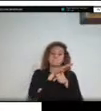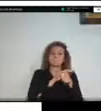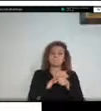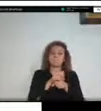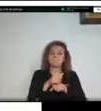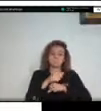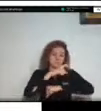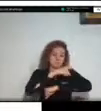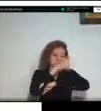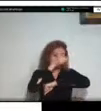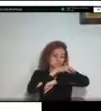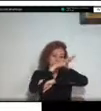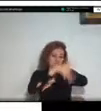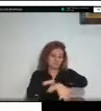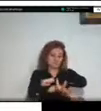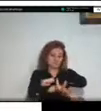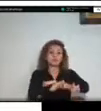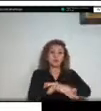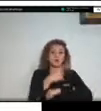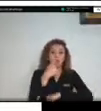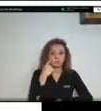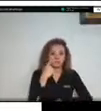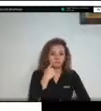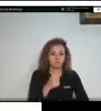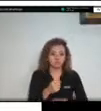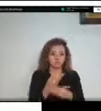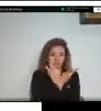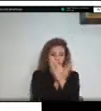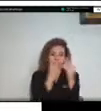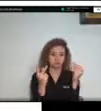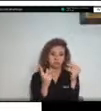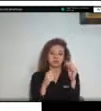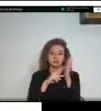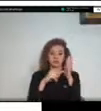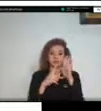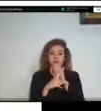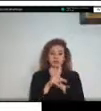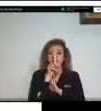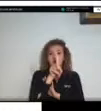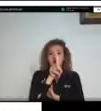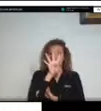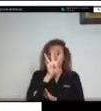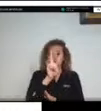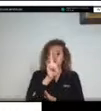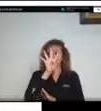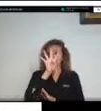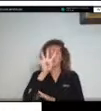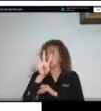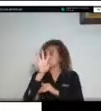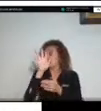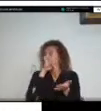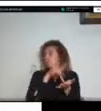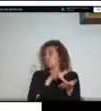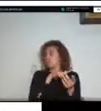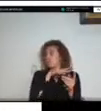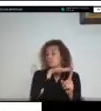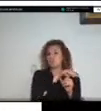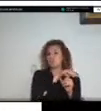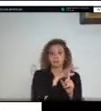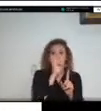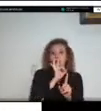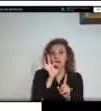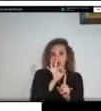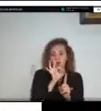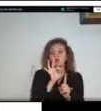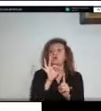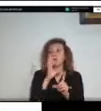precisión no estamos hablando de que solo sean 134 intervenciones de terceros voluntarios sobre nuestra